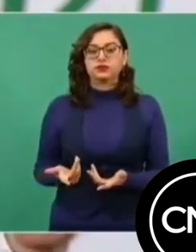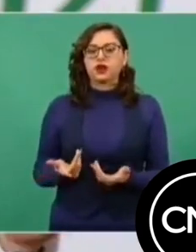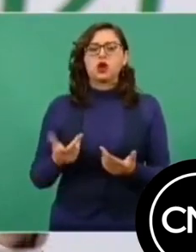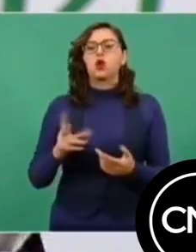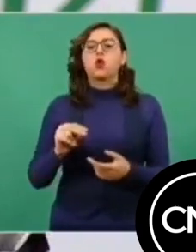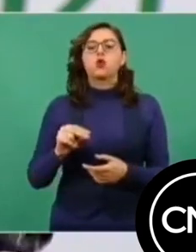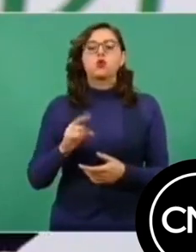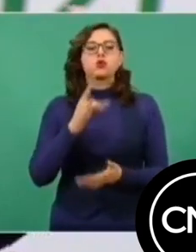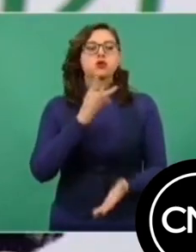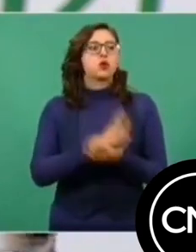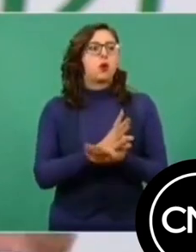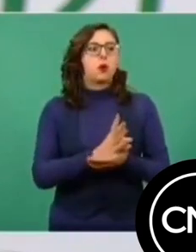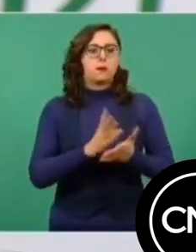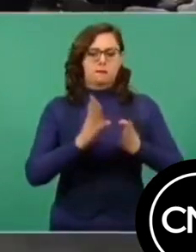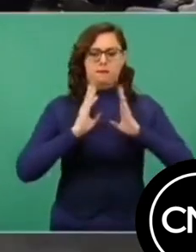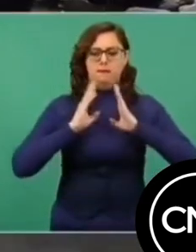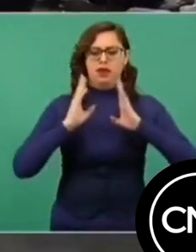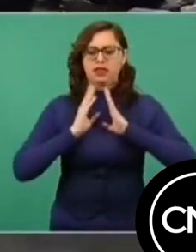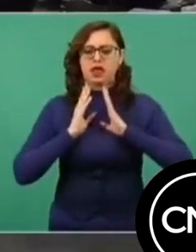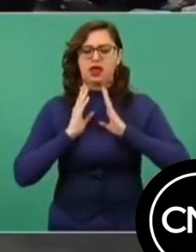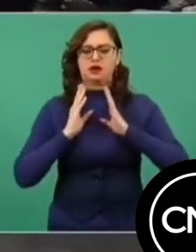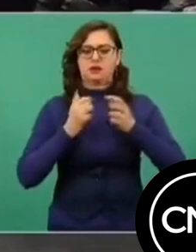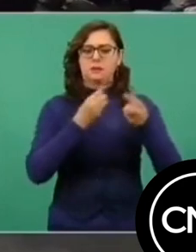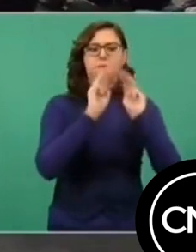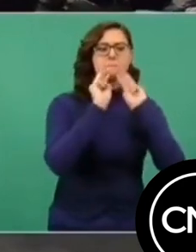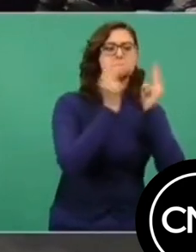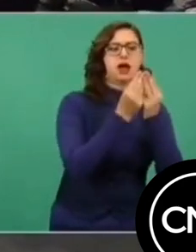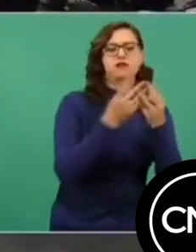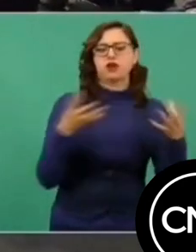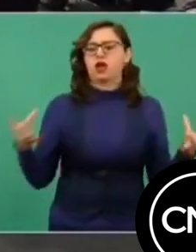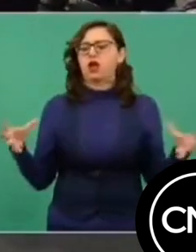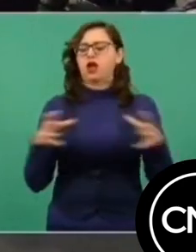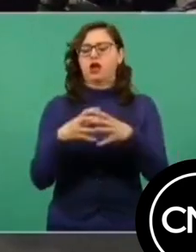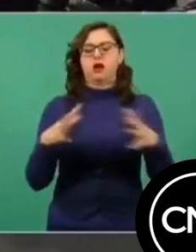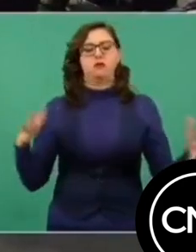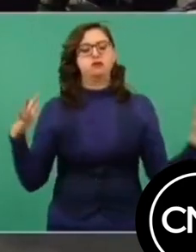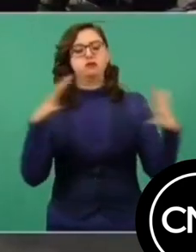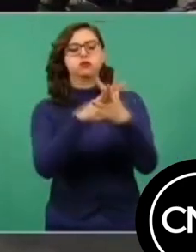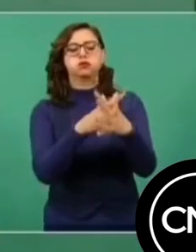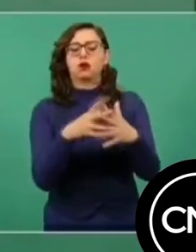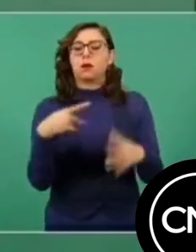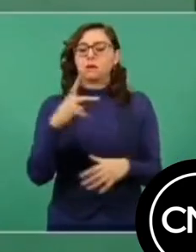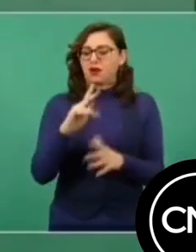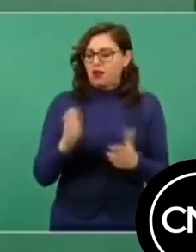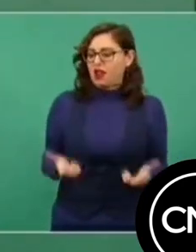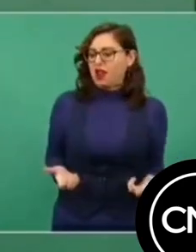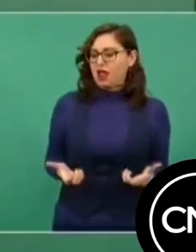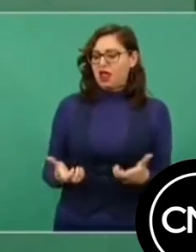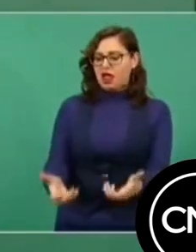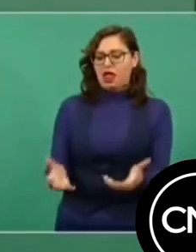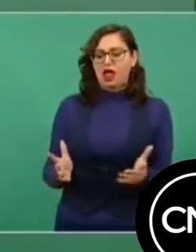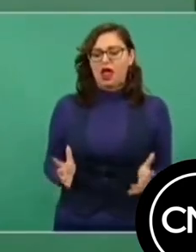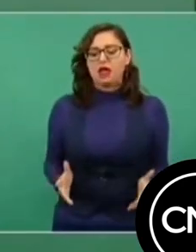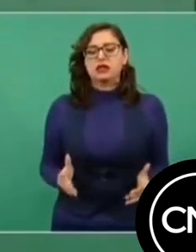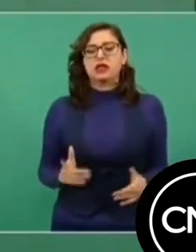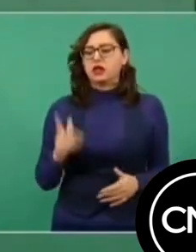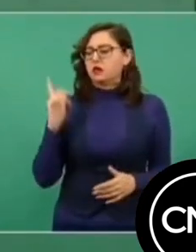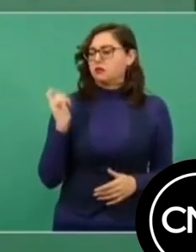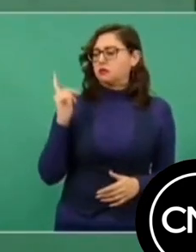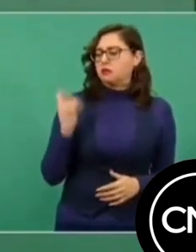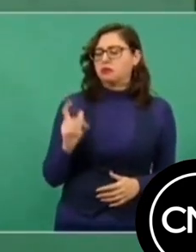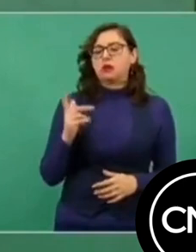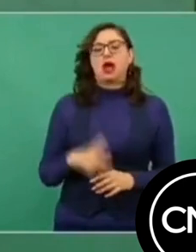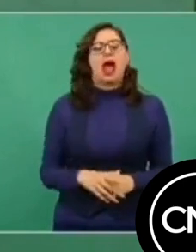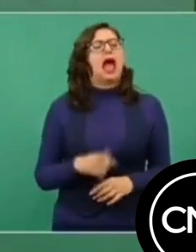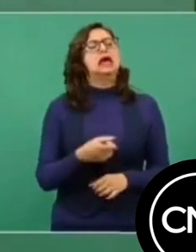país, sino los asaltos en la calle. Alguien dice, bueno, es que son armas ligeras. Bueno, ¿ligeras en qué sentido? Ligeras si te